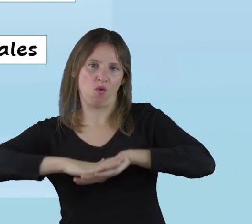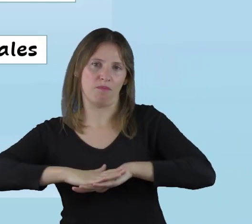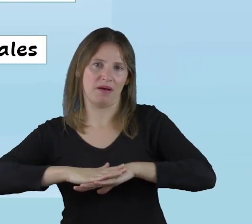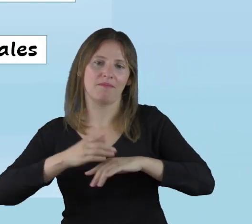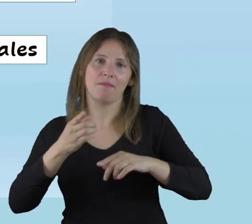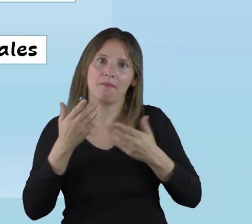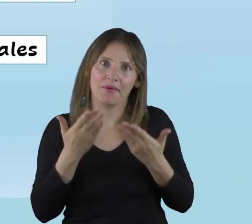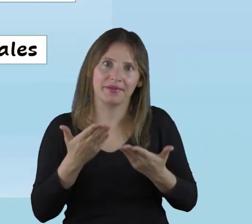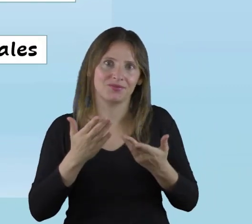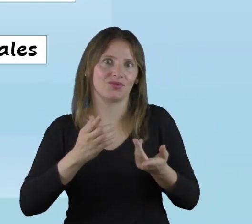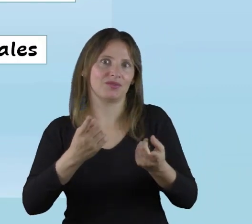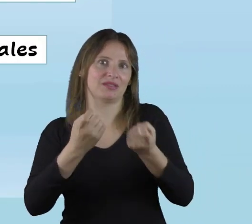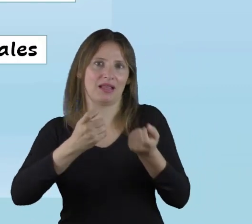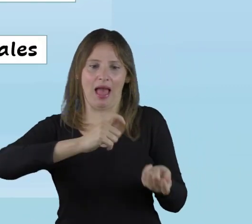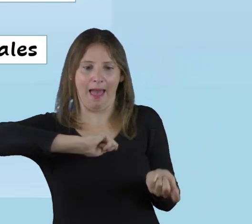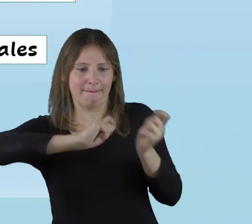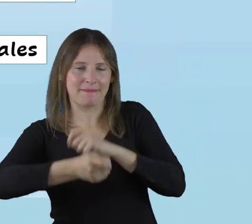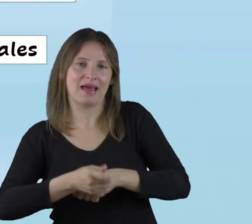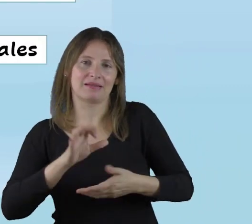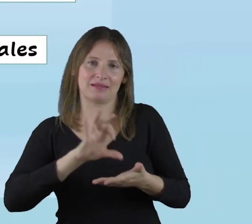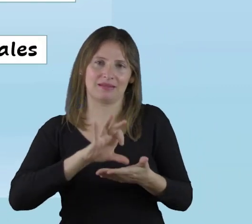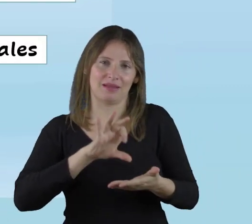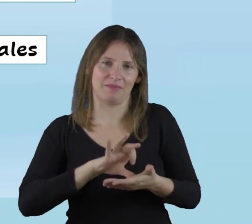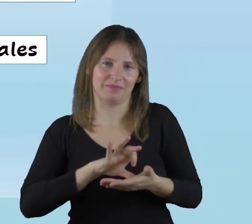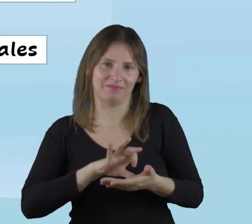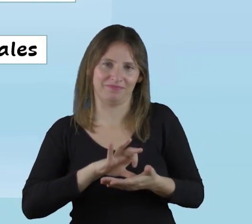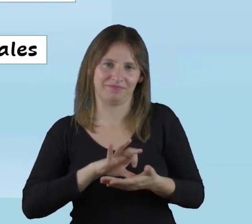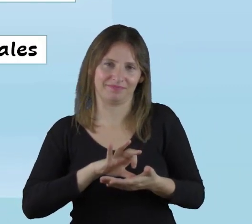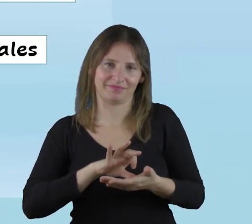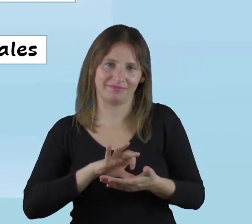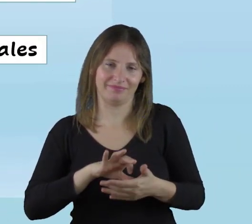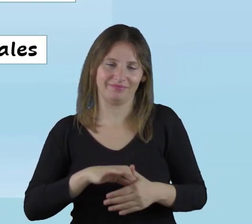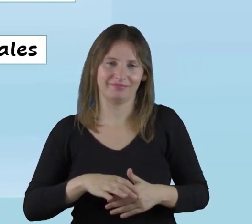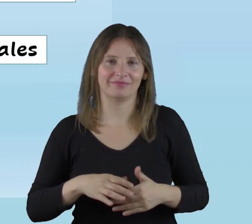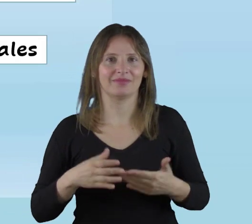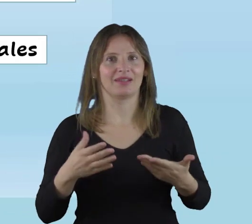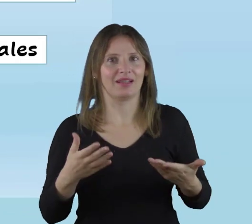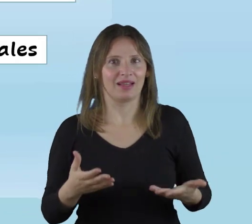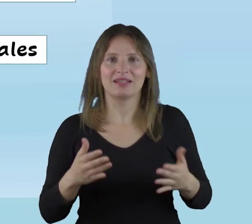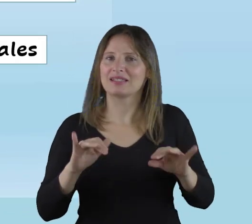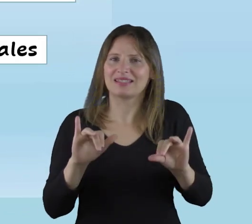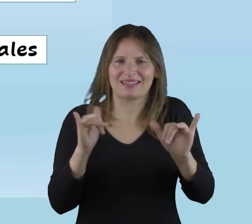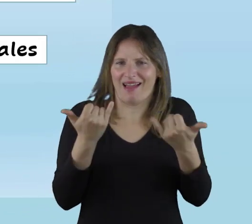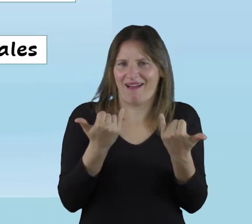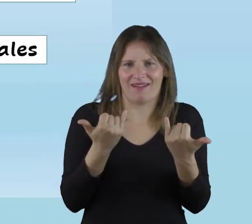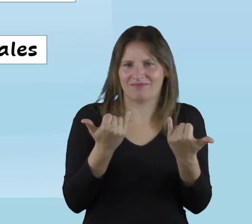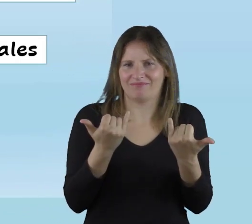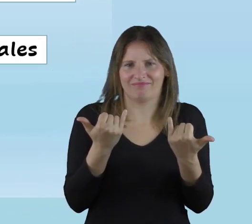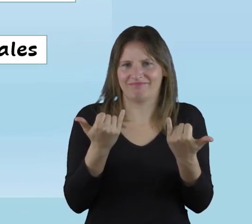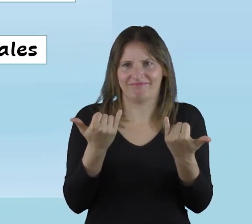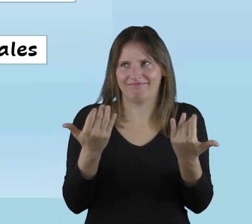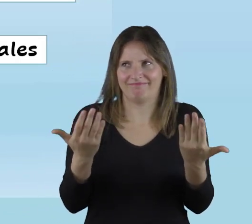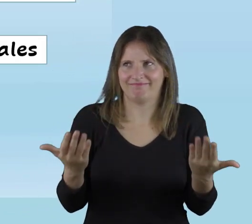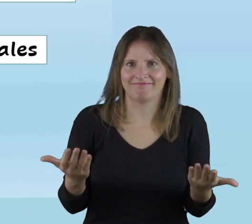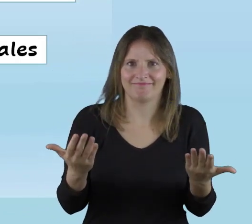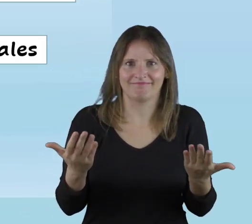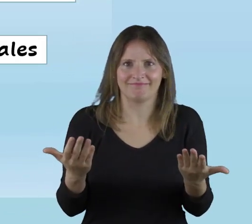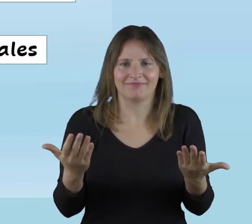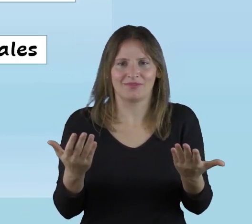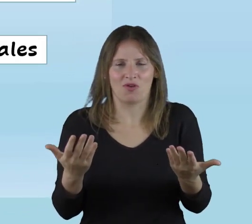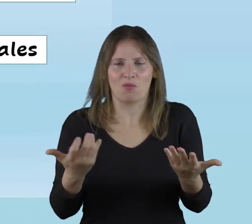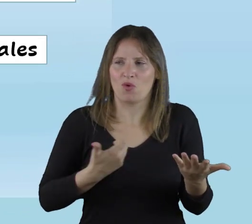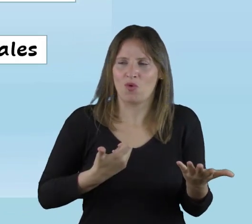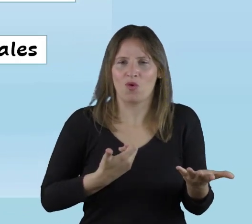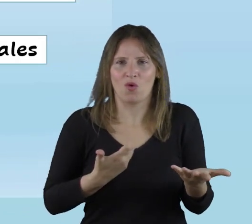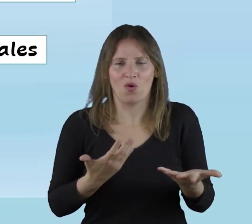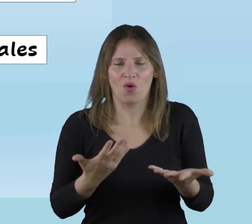sistema. Por eso, necesitamos revolucionar el sistema educativo. ya nos